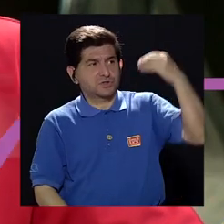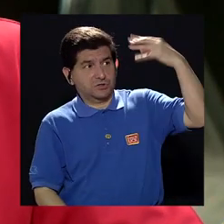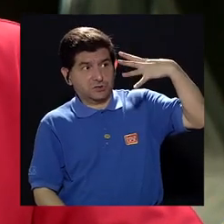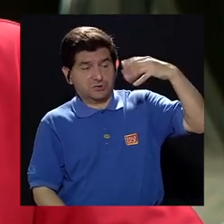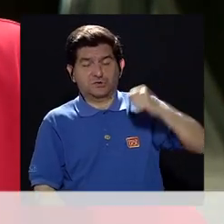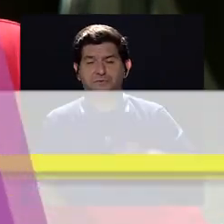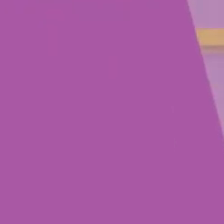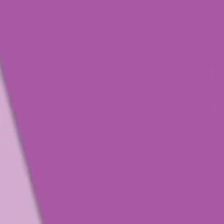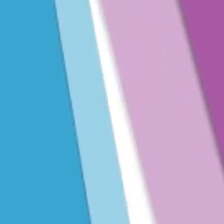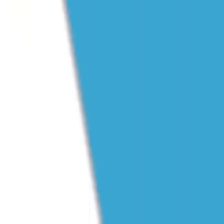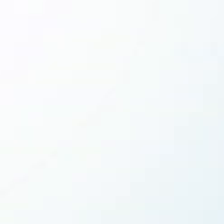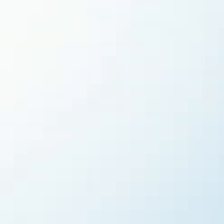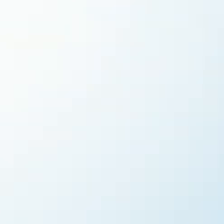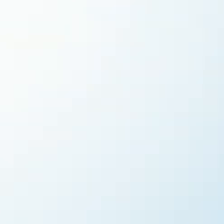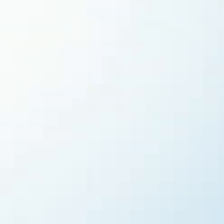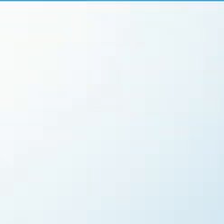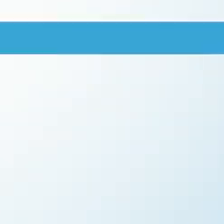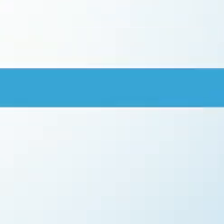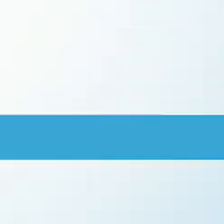rayos del sol.